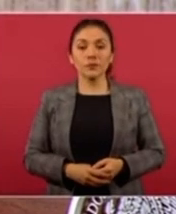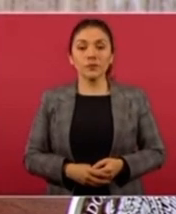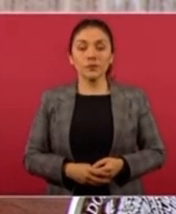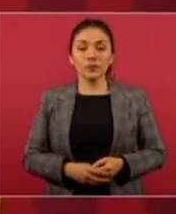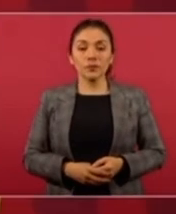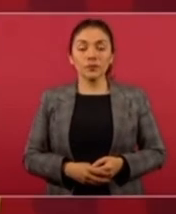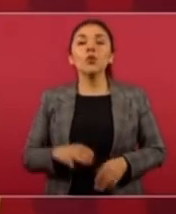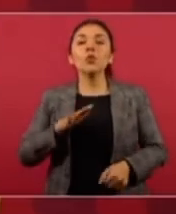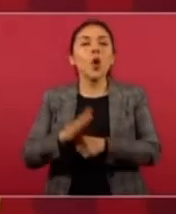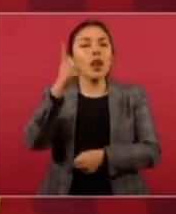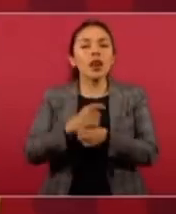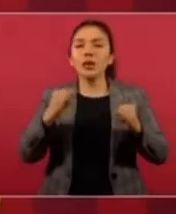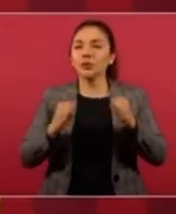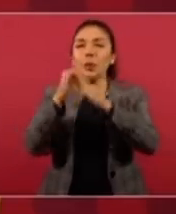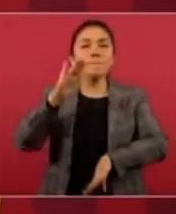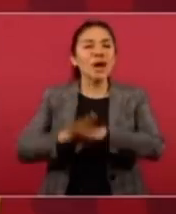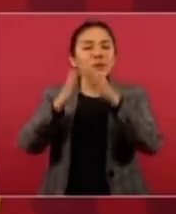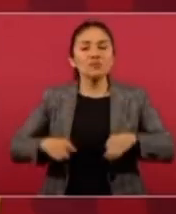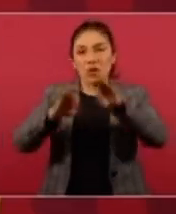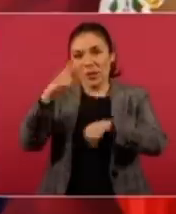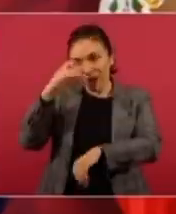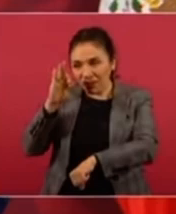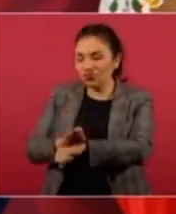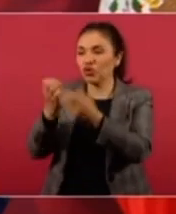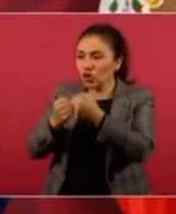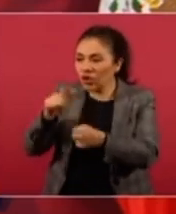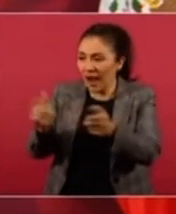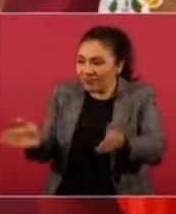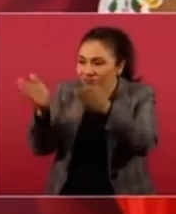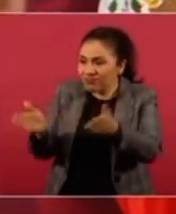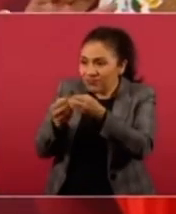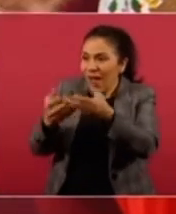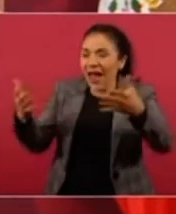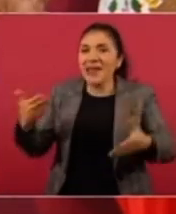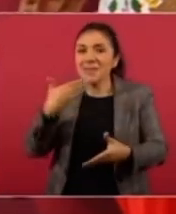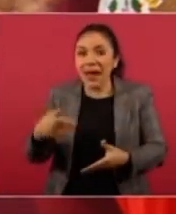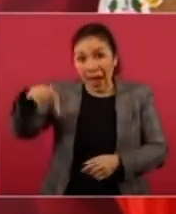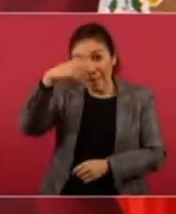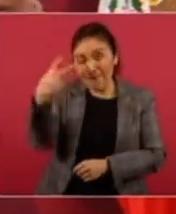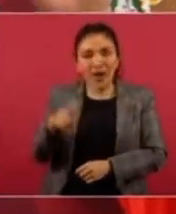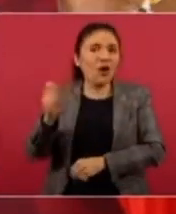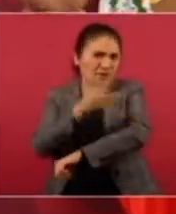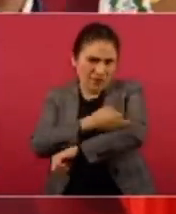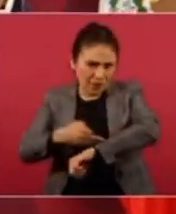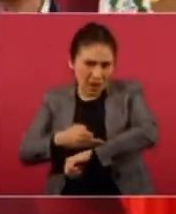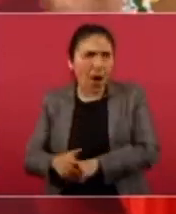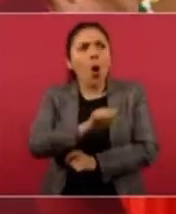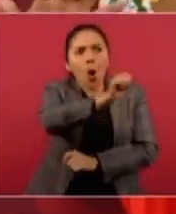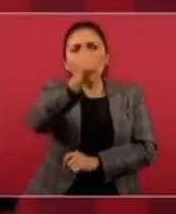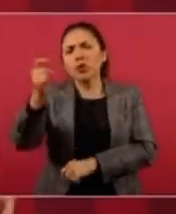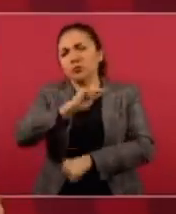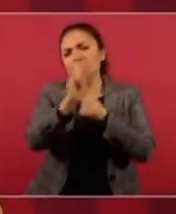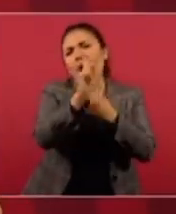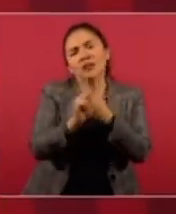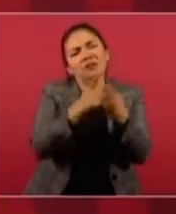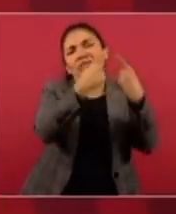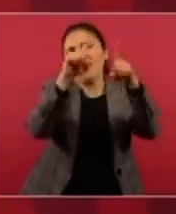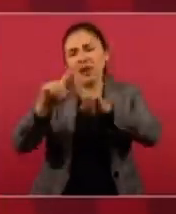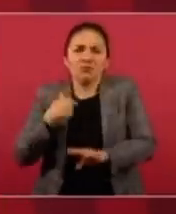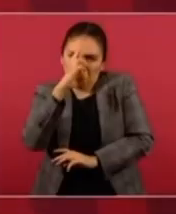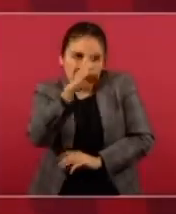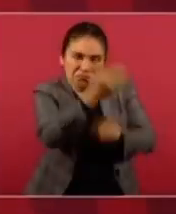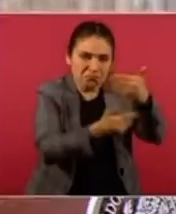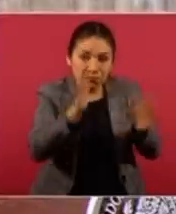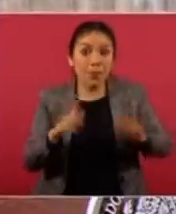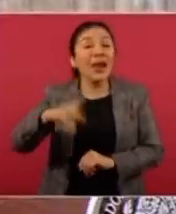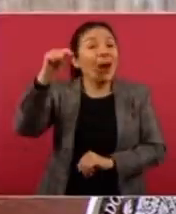va a sentir que la gente sienta que si viola la ley, que si toca a una mujer va a haber consecuencias, va a ir a la cárcel o va a ser